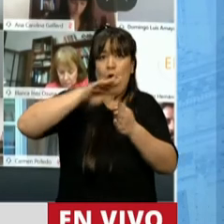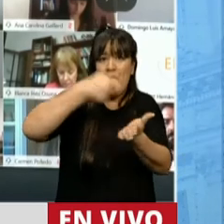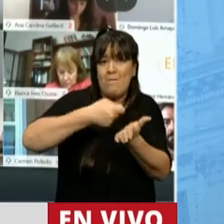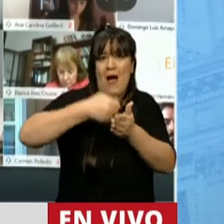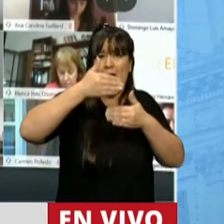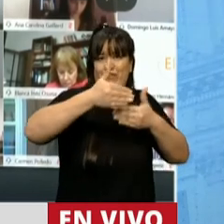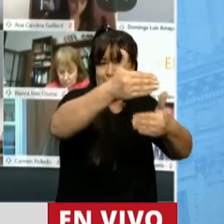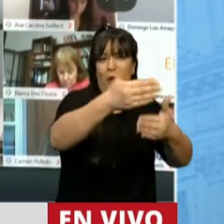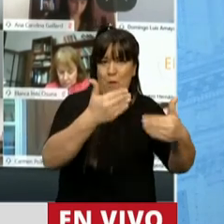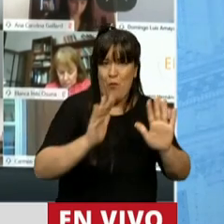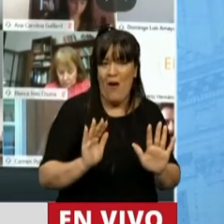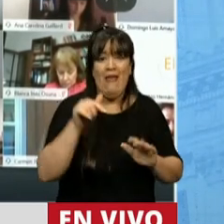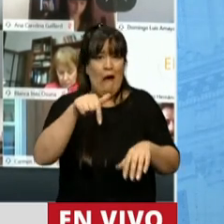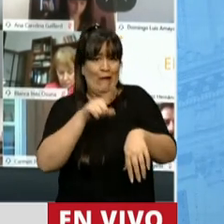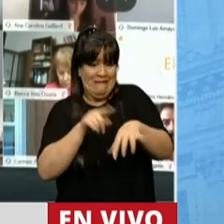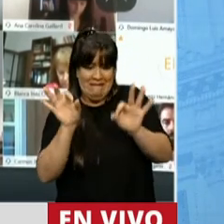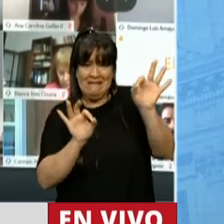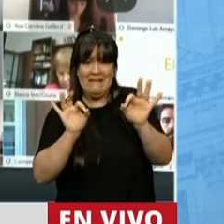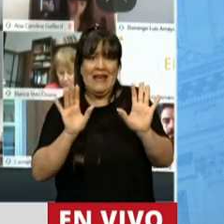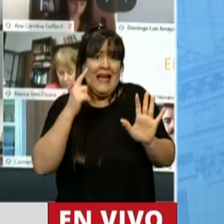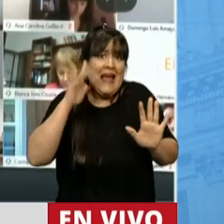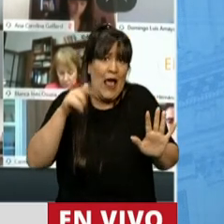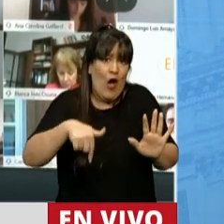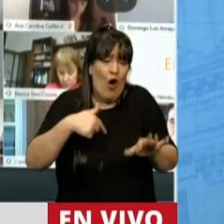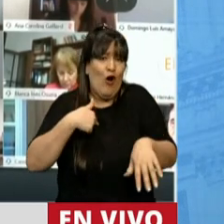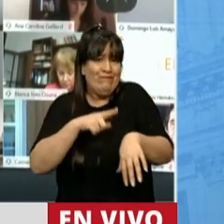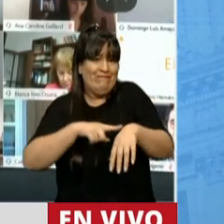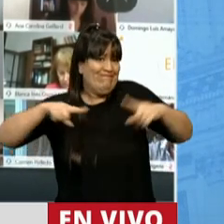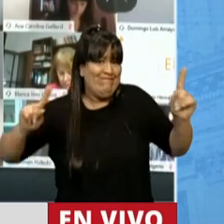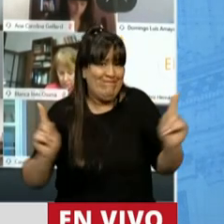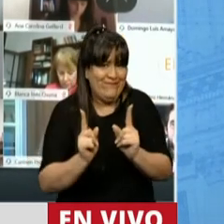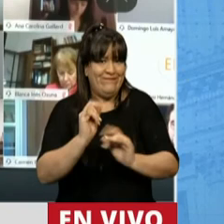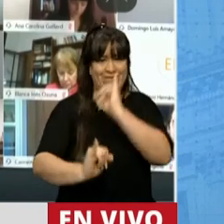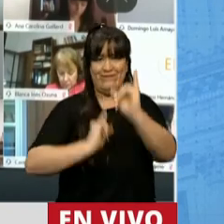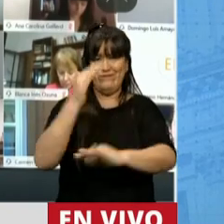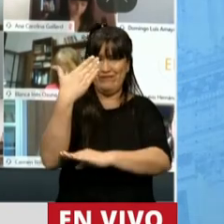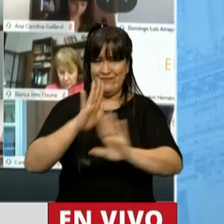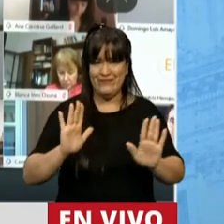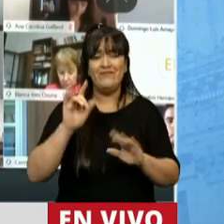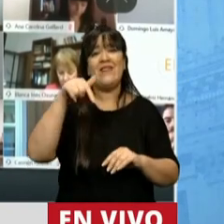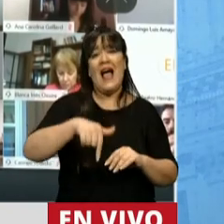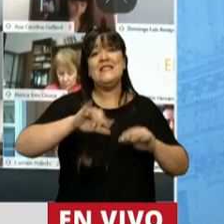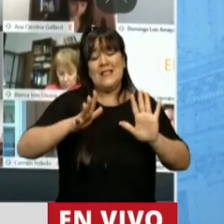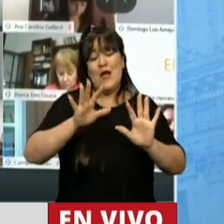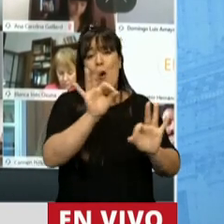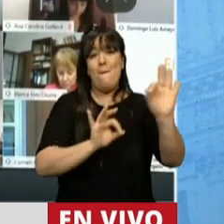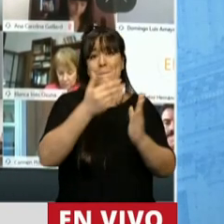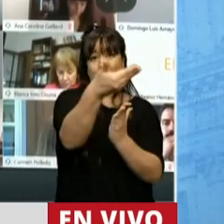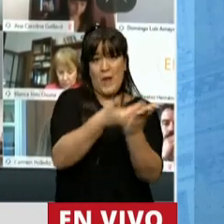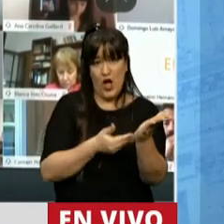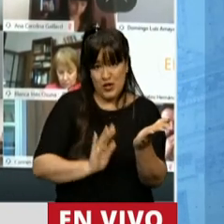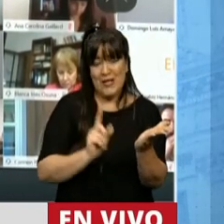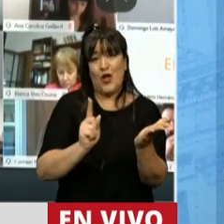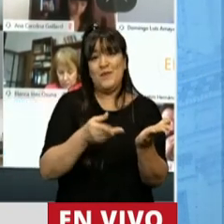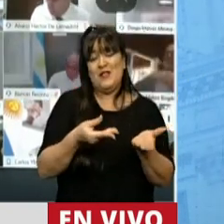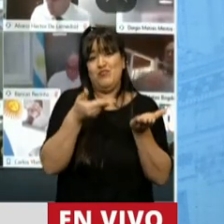ajustado a los tiempos, lo he hecho lo más sucintamente posible, y este es el proyecto que